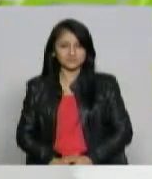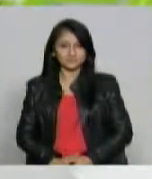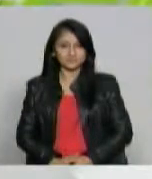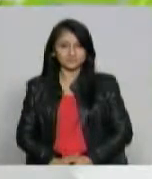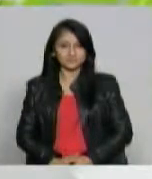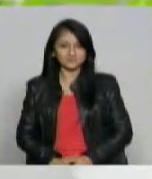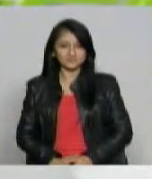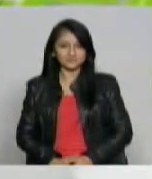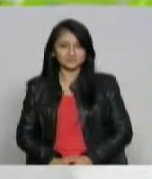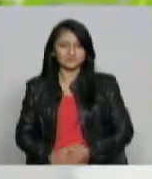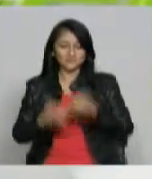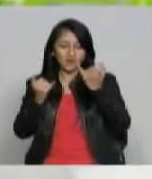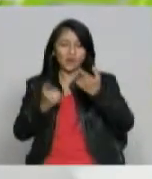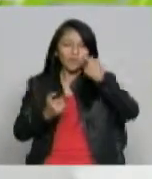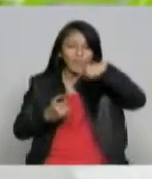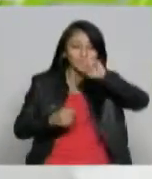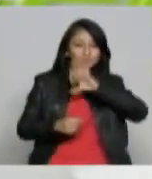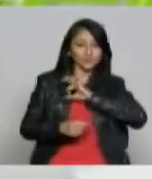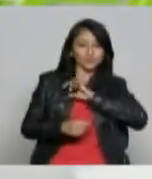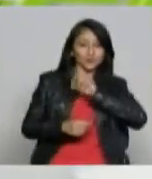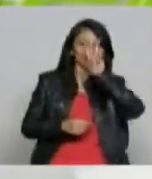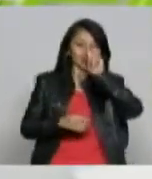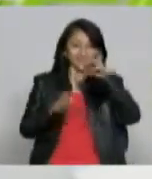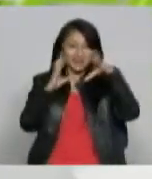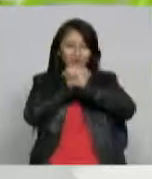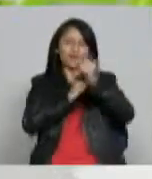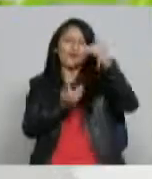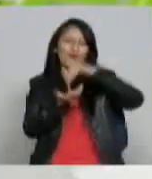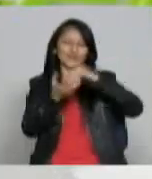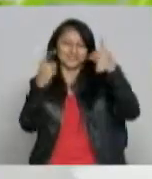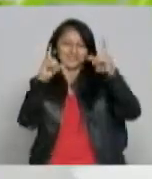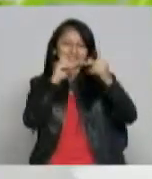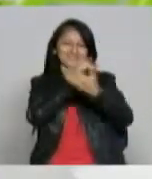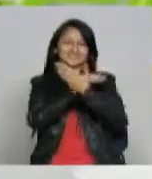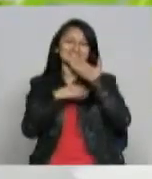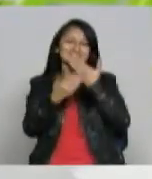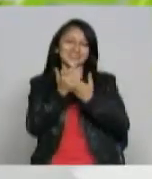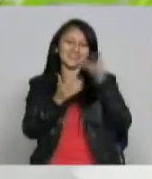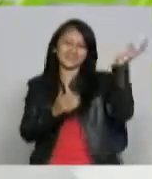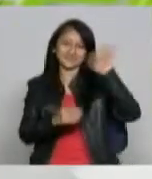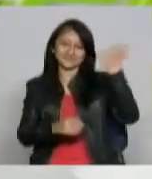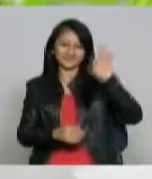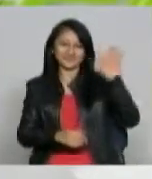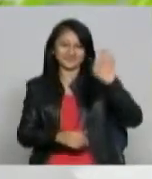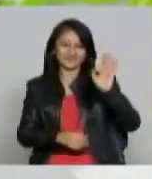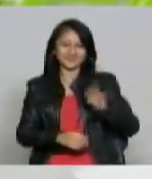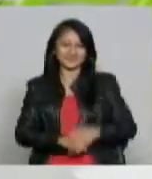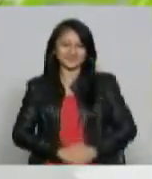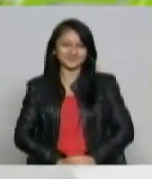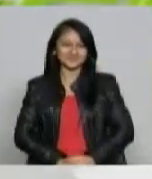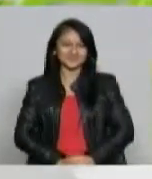nuestra cita entonces es el próximo sábado a las 7 de la noche hasta pronto y gracias por su compañía